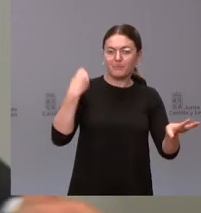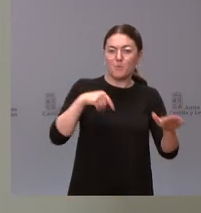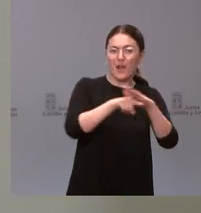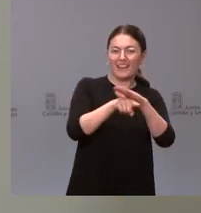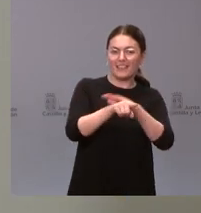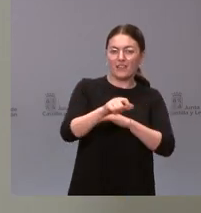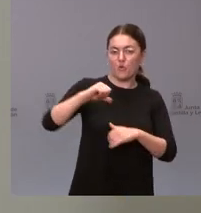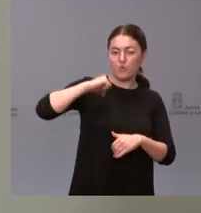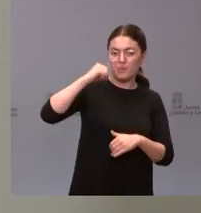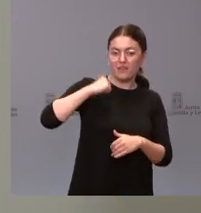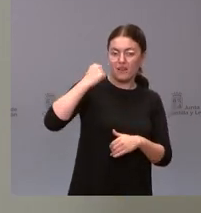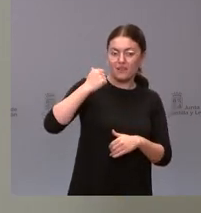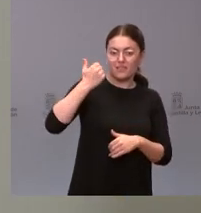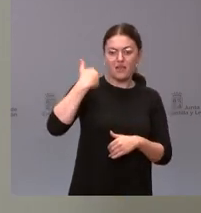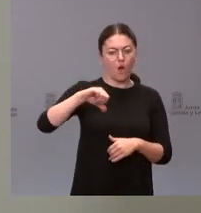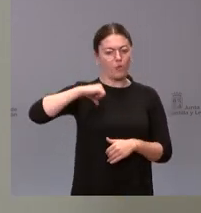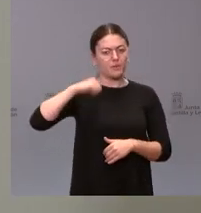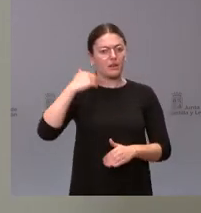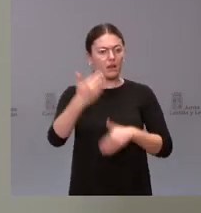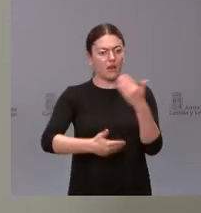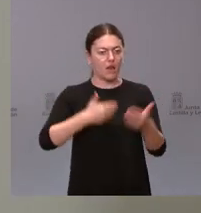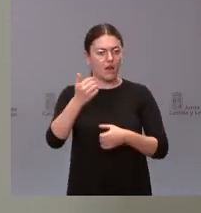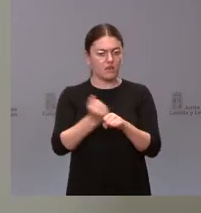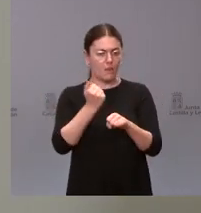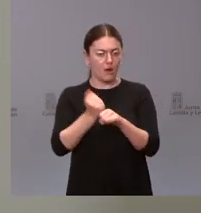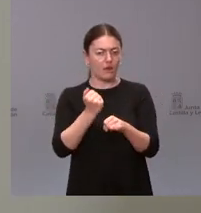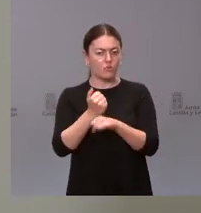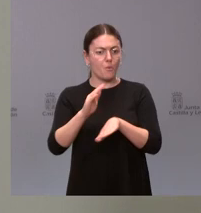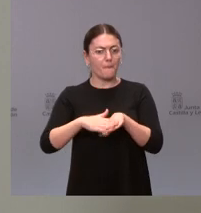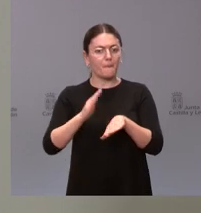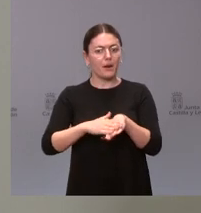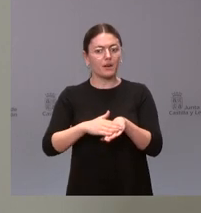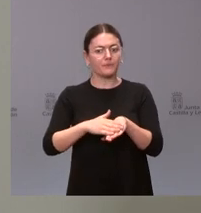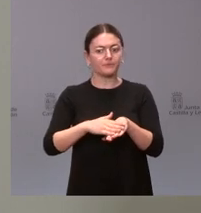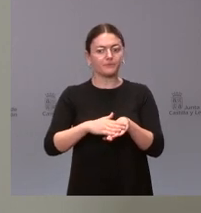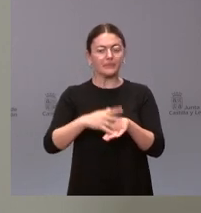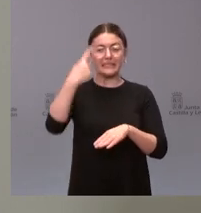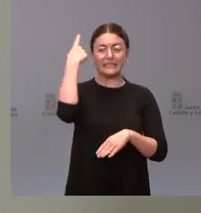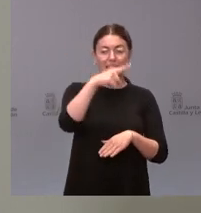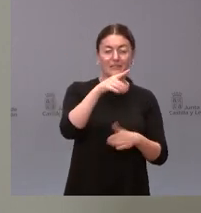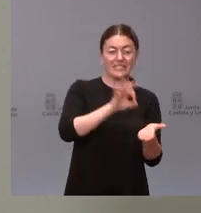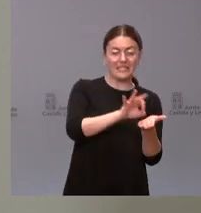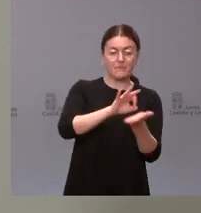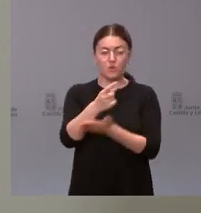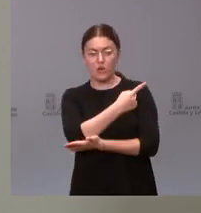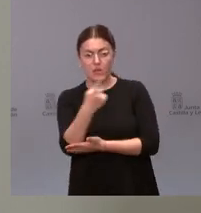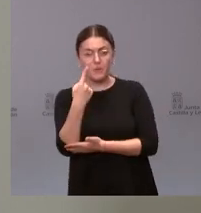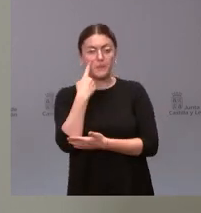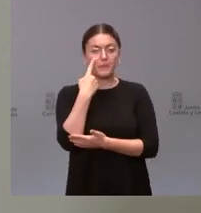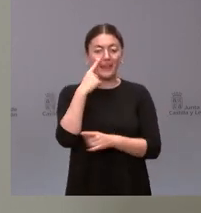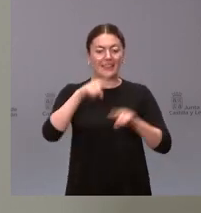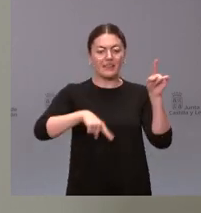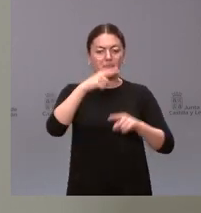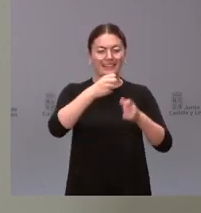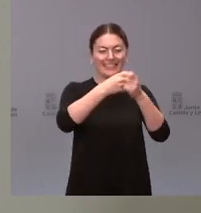hospitales llevan ya un tiempo trabajando para ir conociendo de los distintos servicios cuáles son aquellos que en función de su lista de